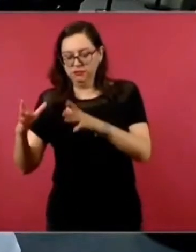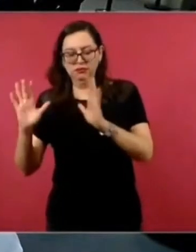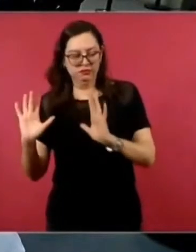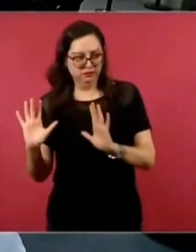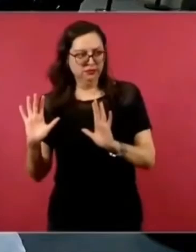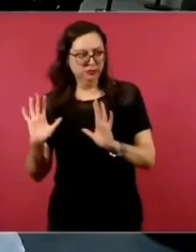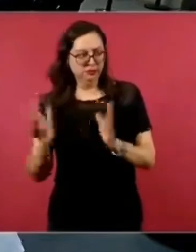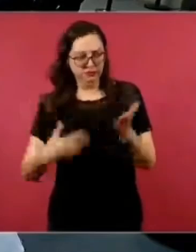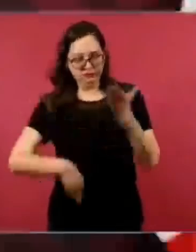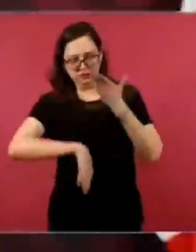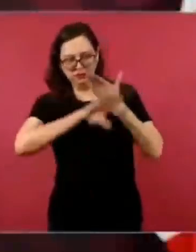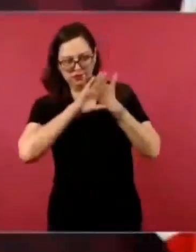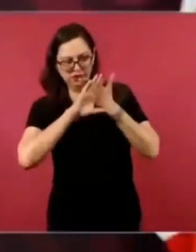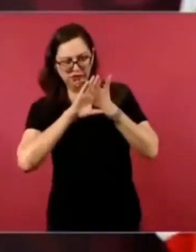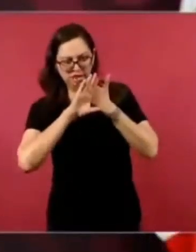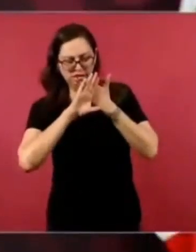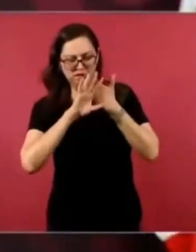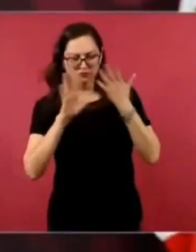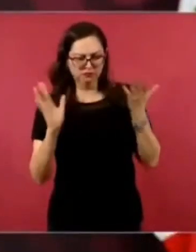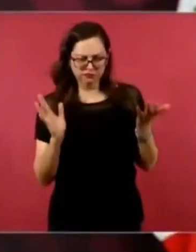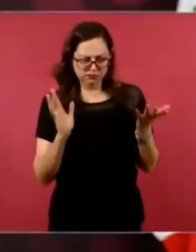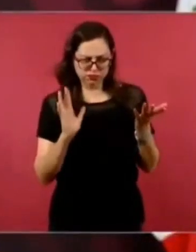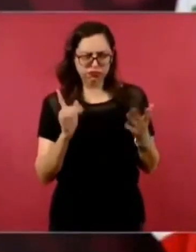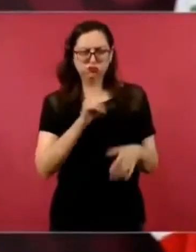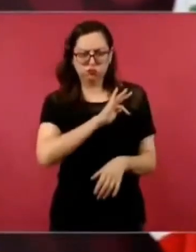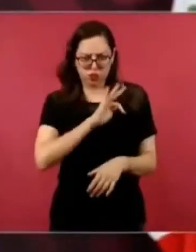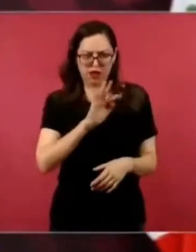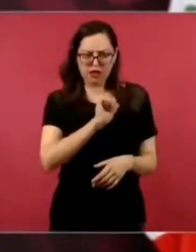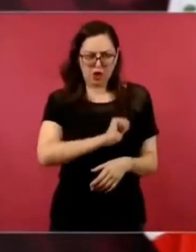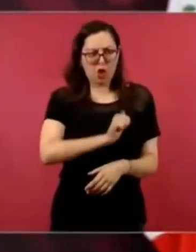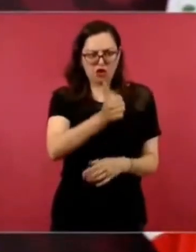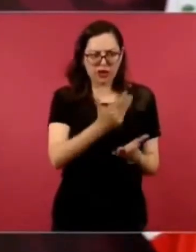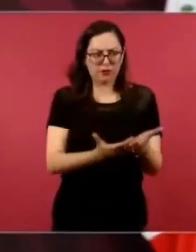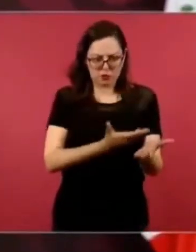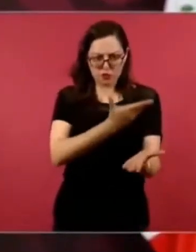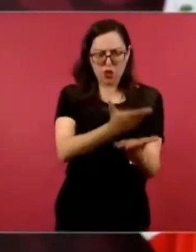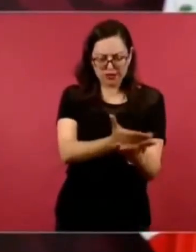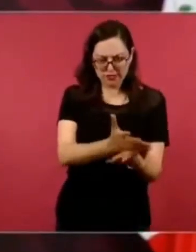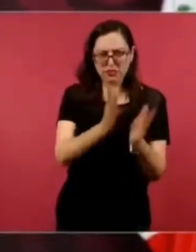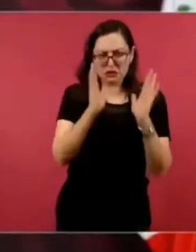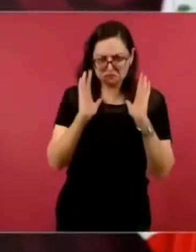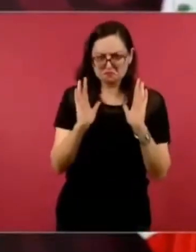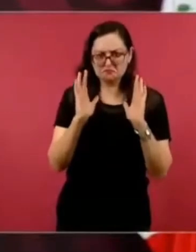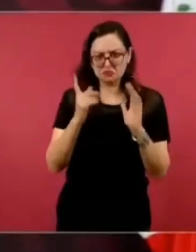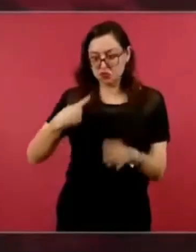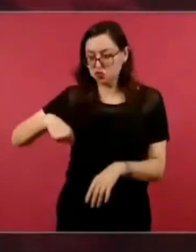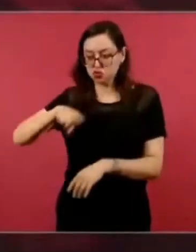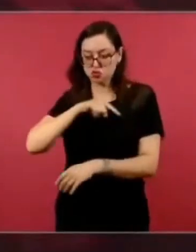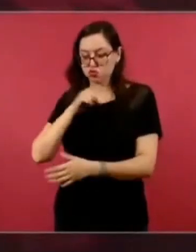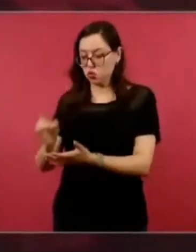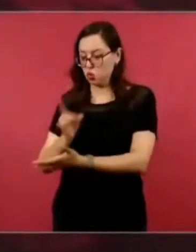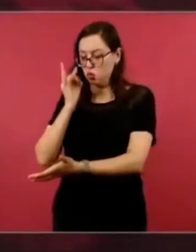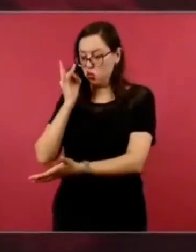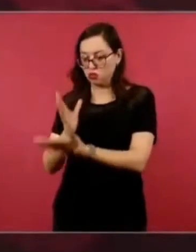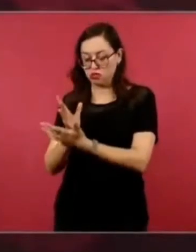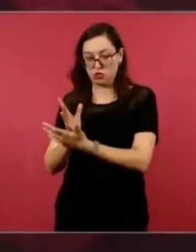ser lo único, no hay verdad